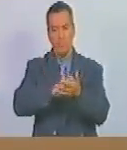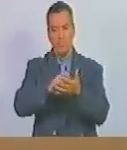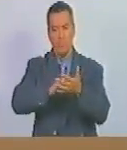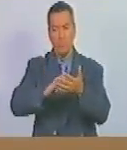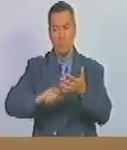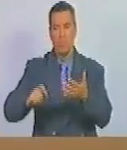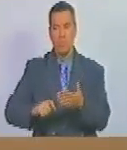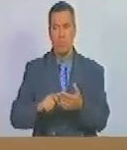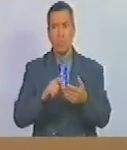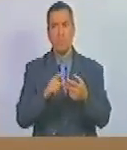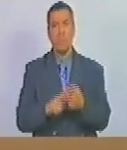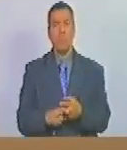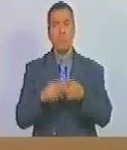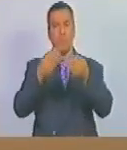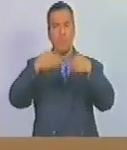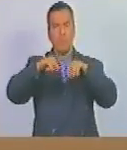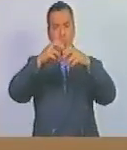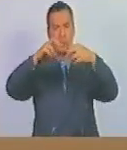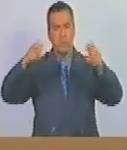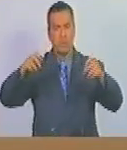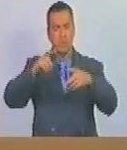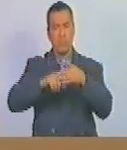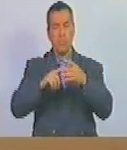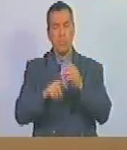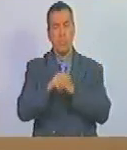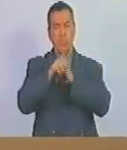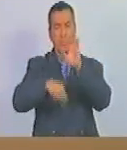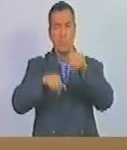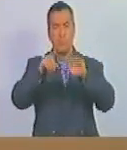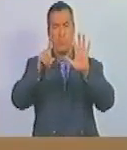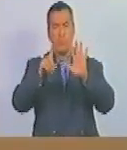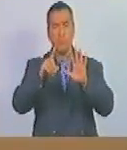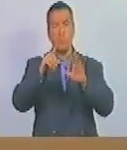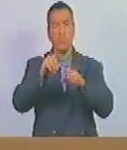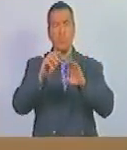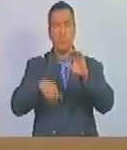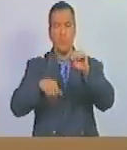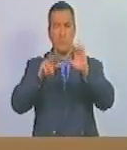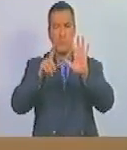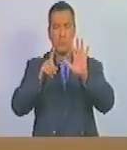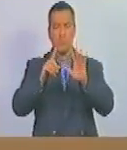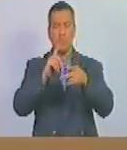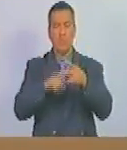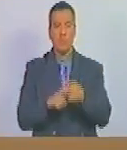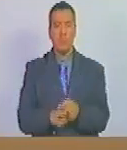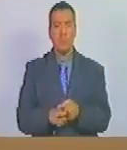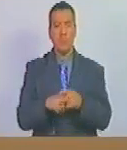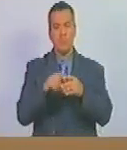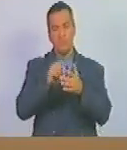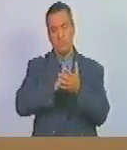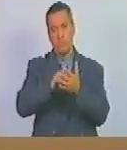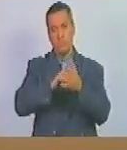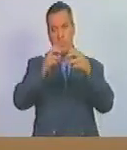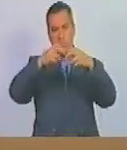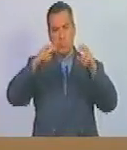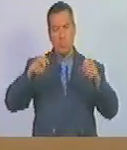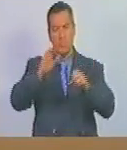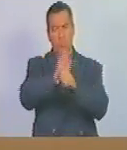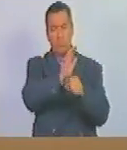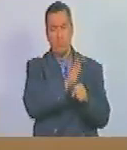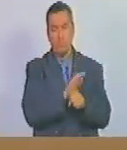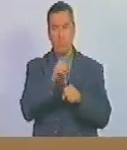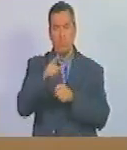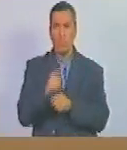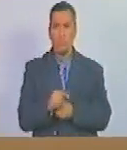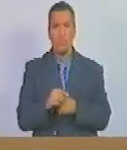la denominación del epígrafe del artículo 16 el cual queda redactado en los siguientes términos epígrafe protección